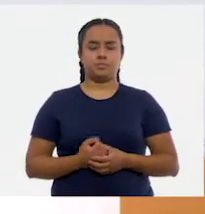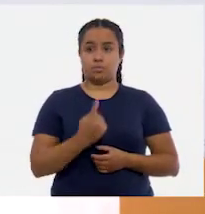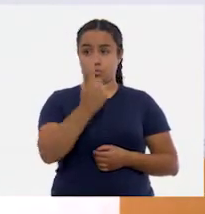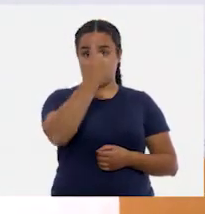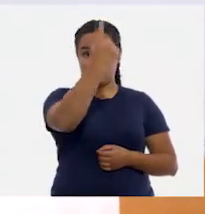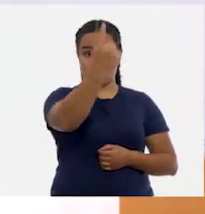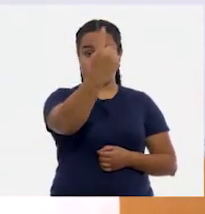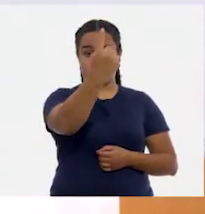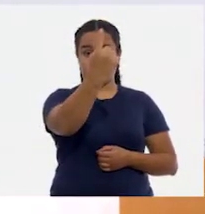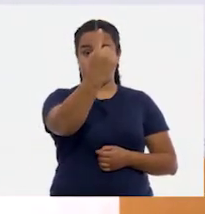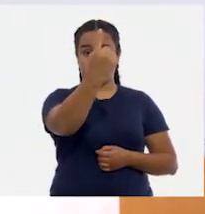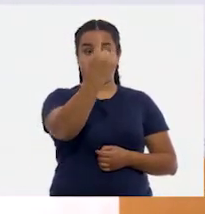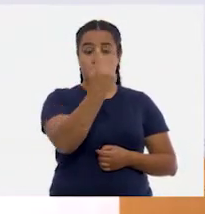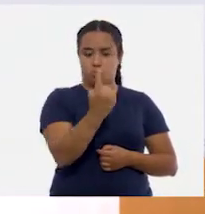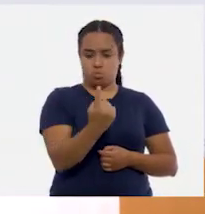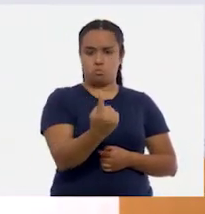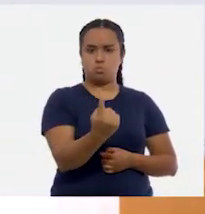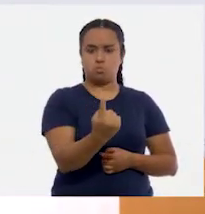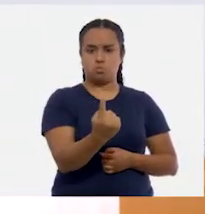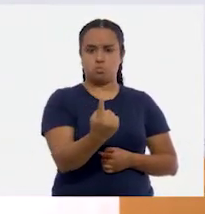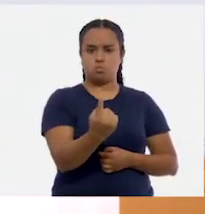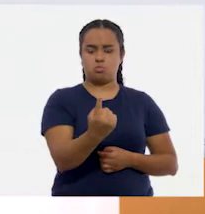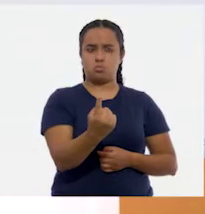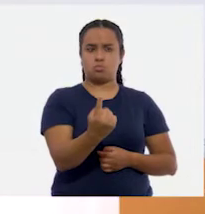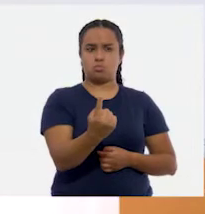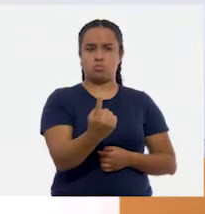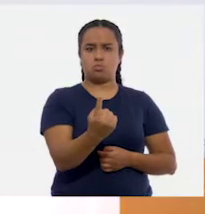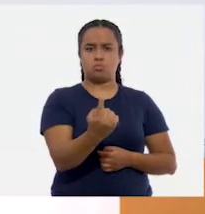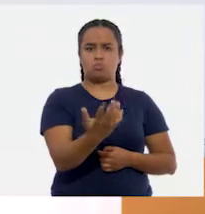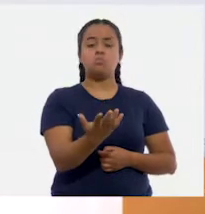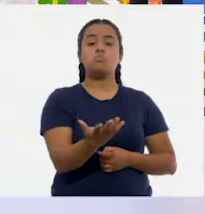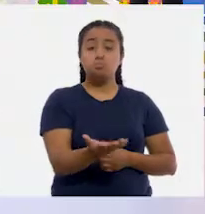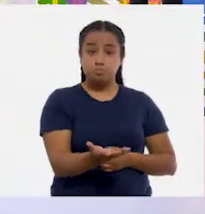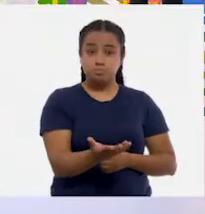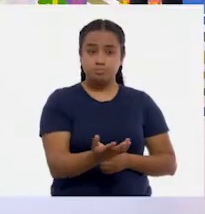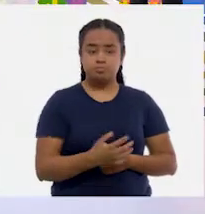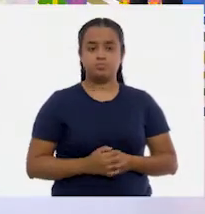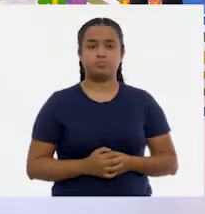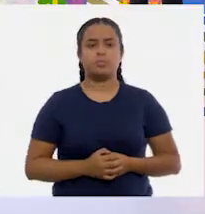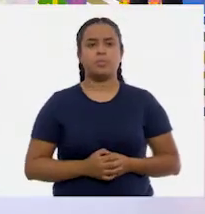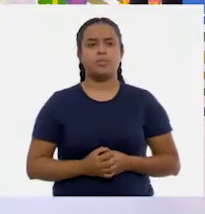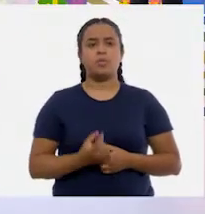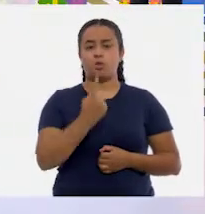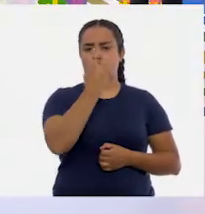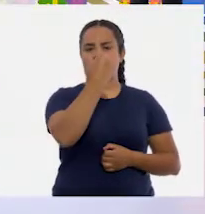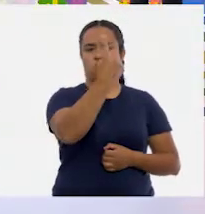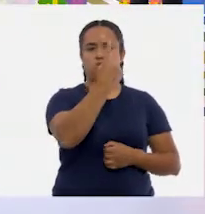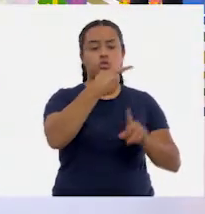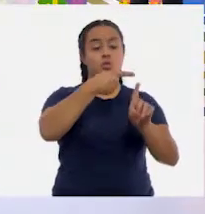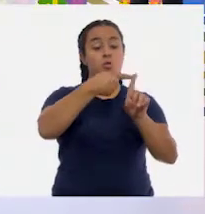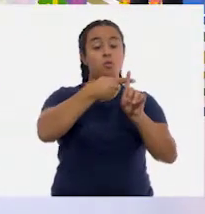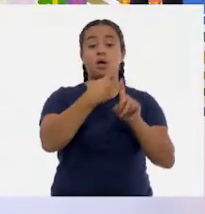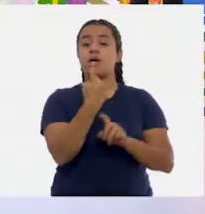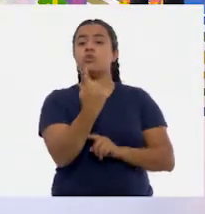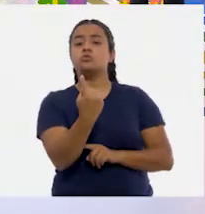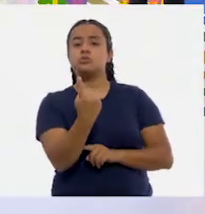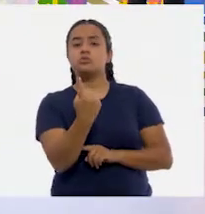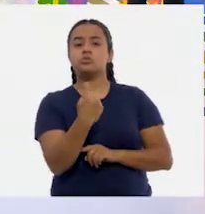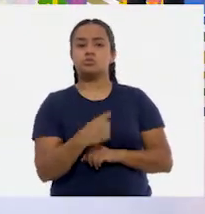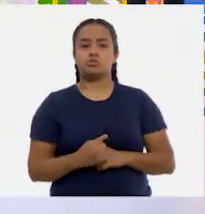Tengo una centena y otra centena. Ajá. Entonces, ¿cuánto es uno más uno?